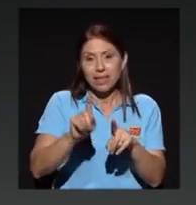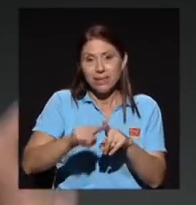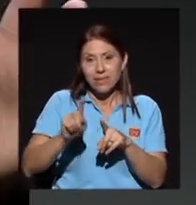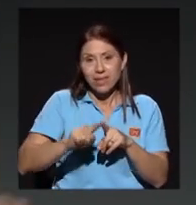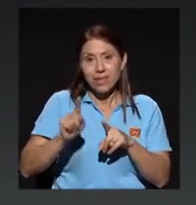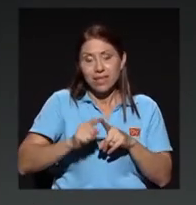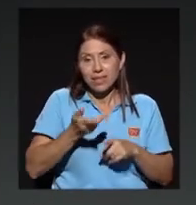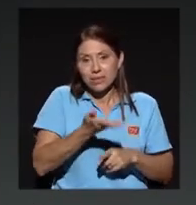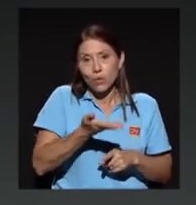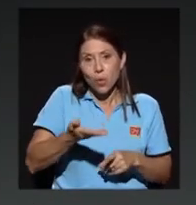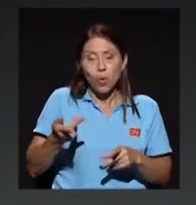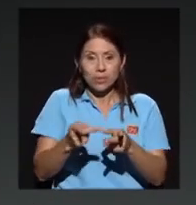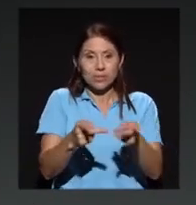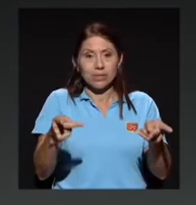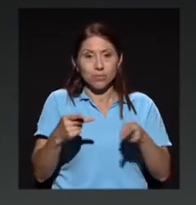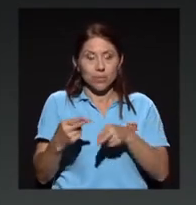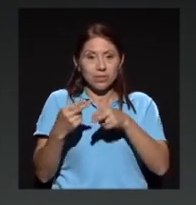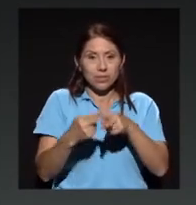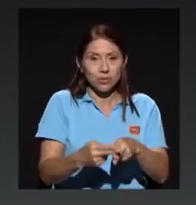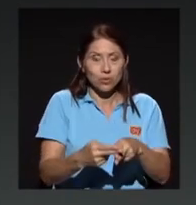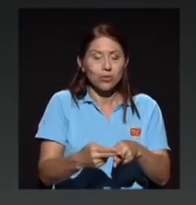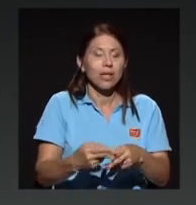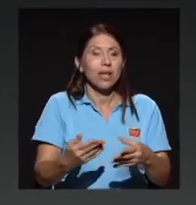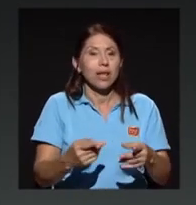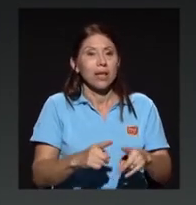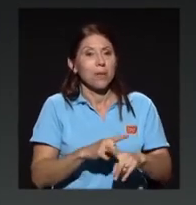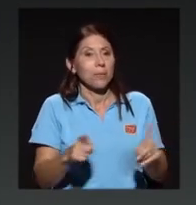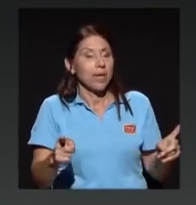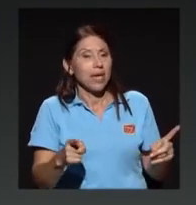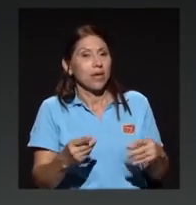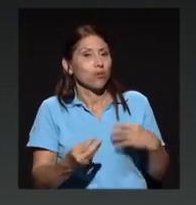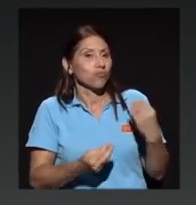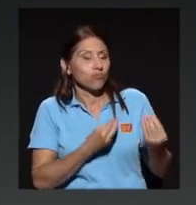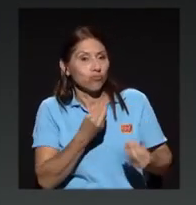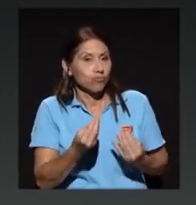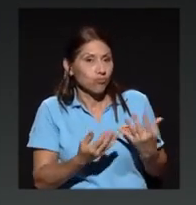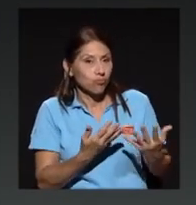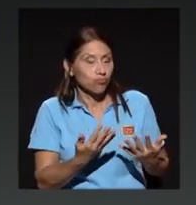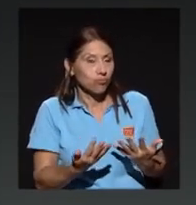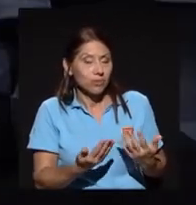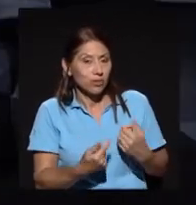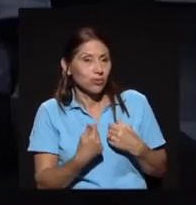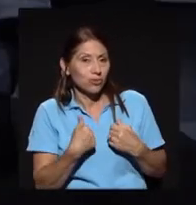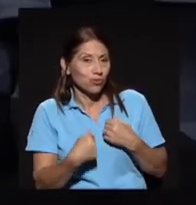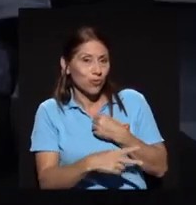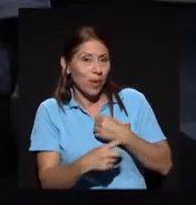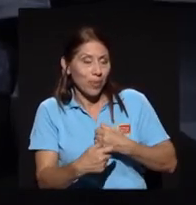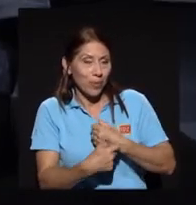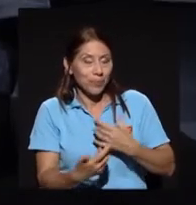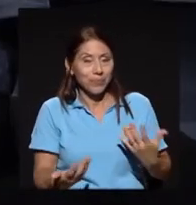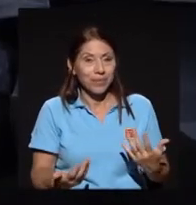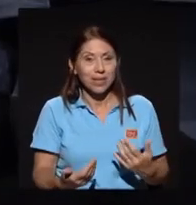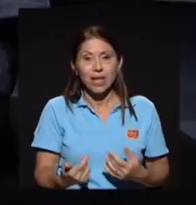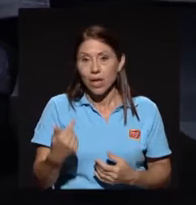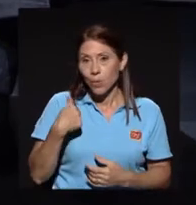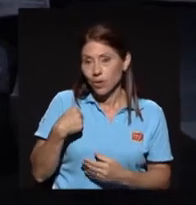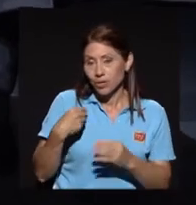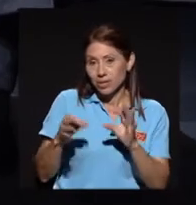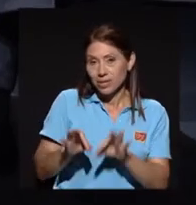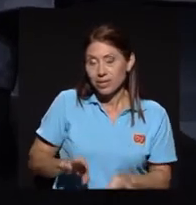valores y un montón de otras cosas, pero como en el minuto, le estoy robando parte de su minuto. No, me parece importante, digamos,